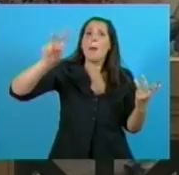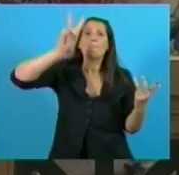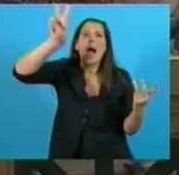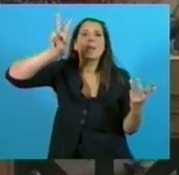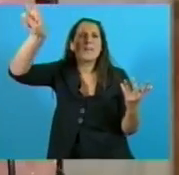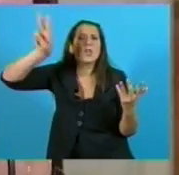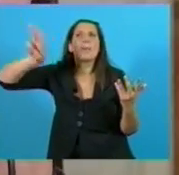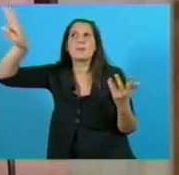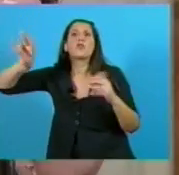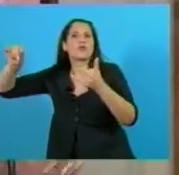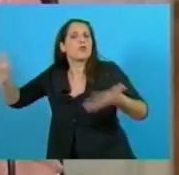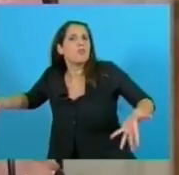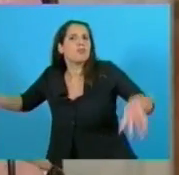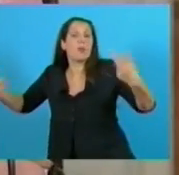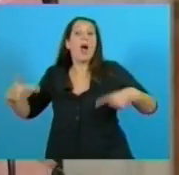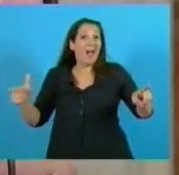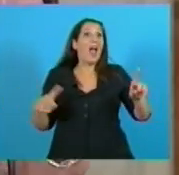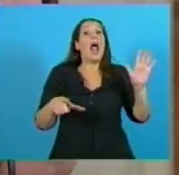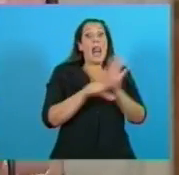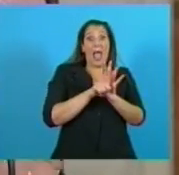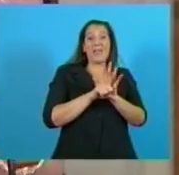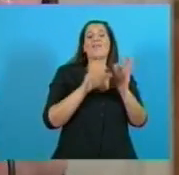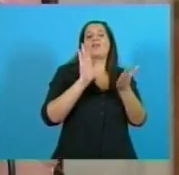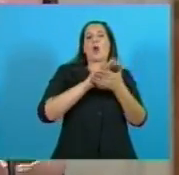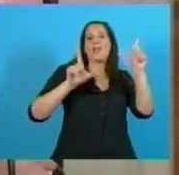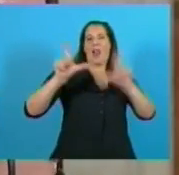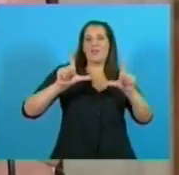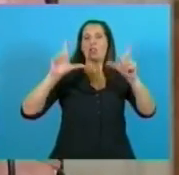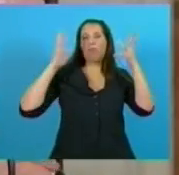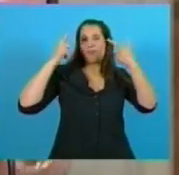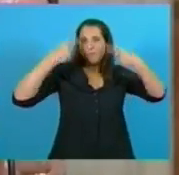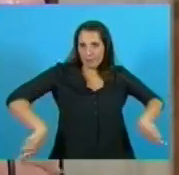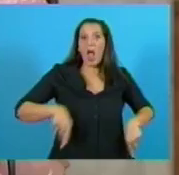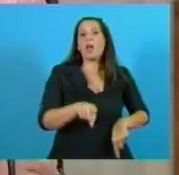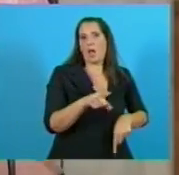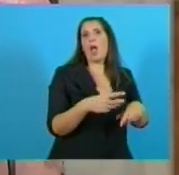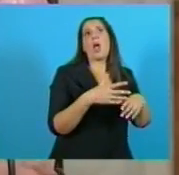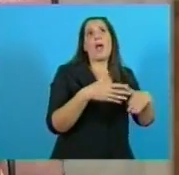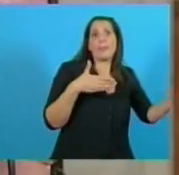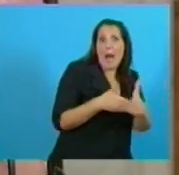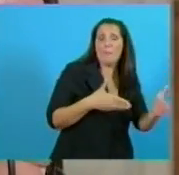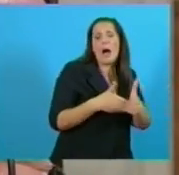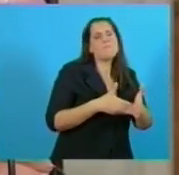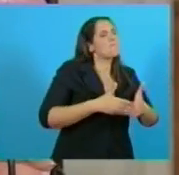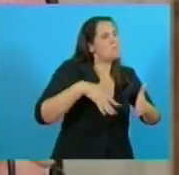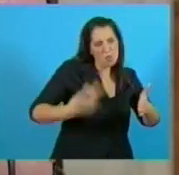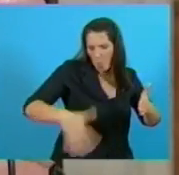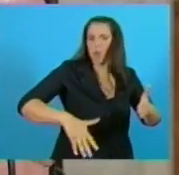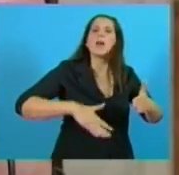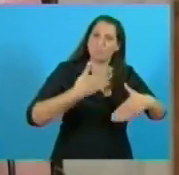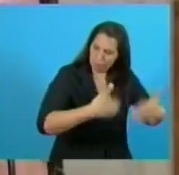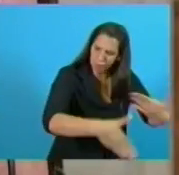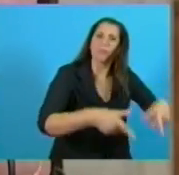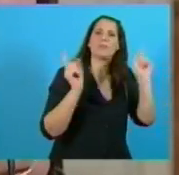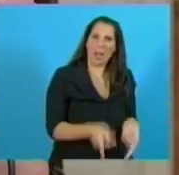Medios sigue marchando, sigue armando y seguimos fundamentalmente produciendo también material audiovisual, pero tiene